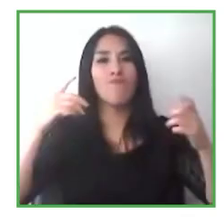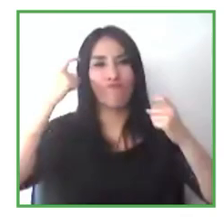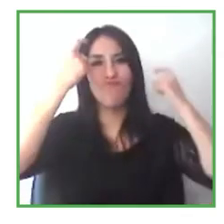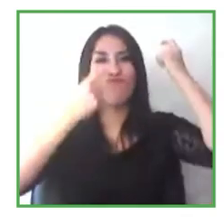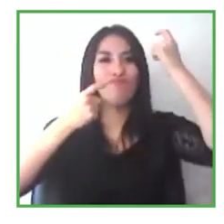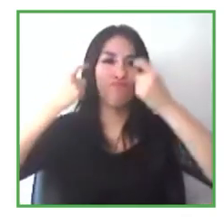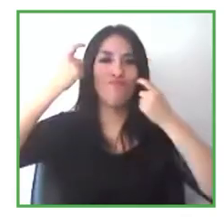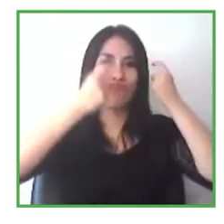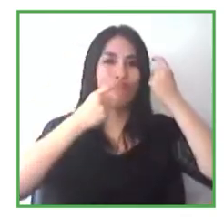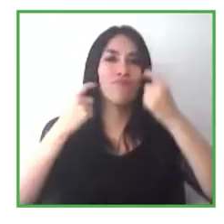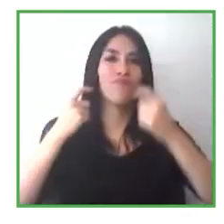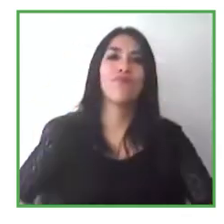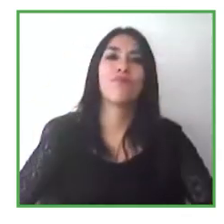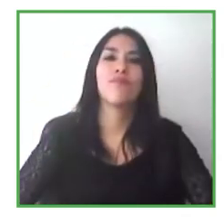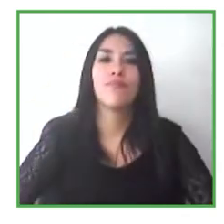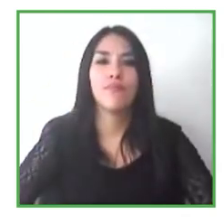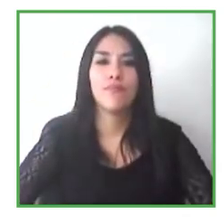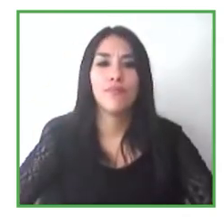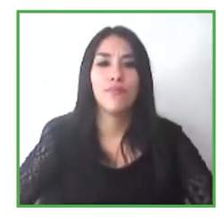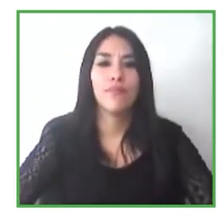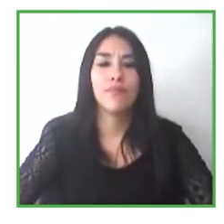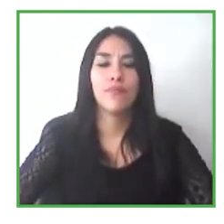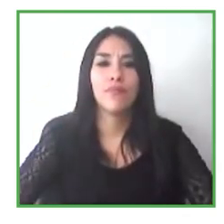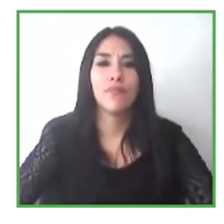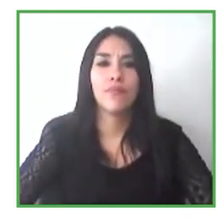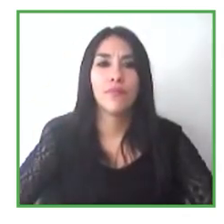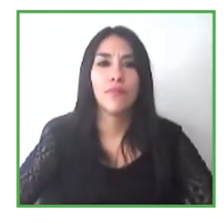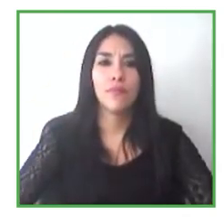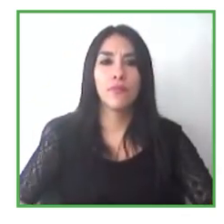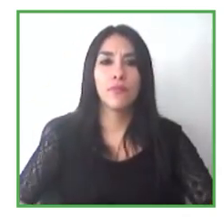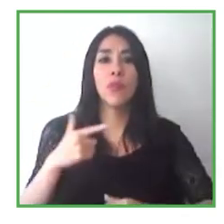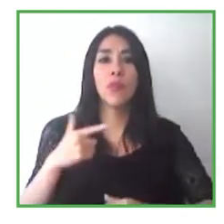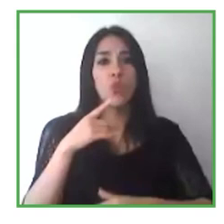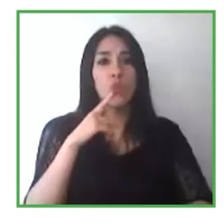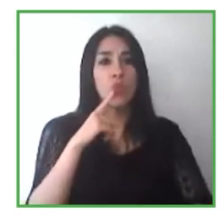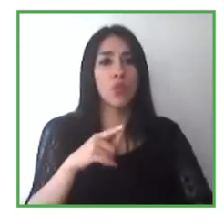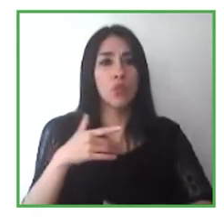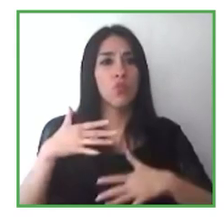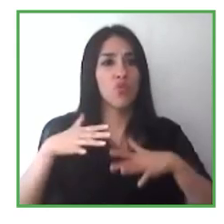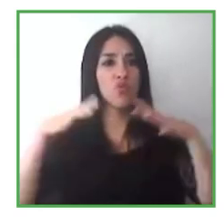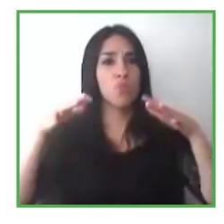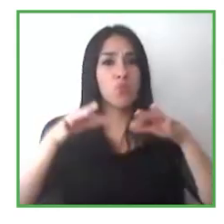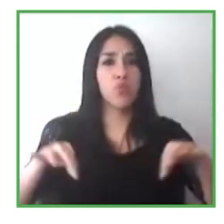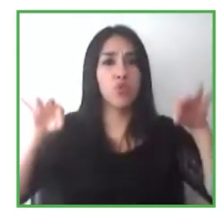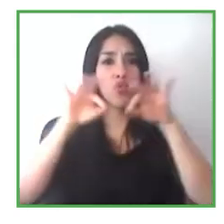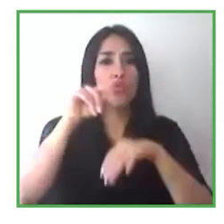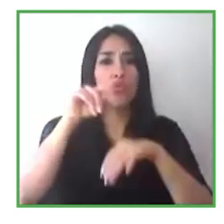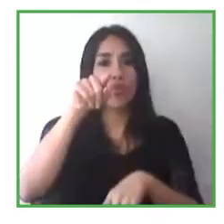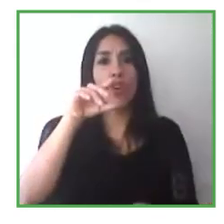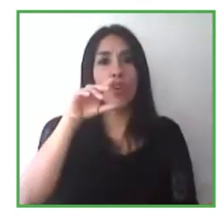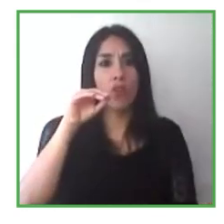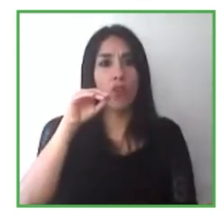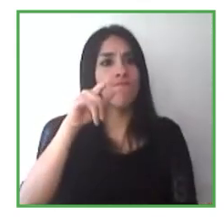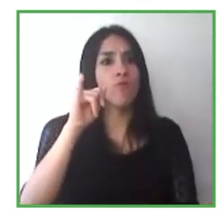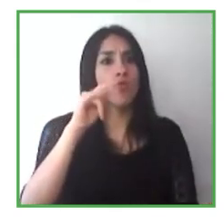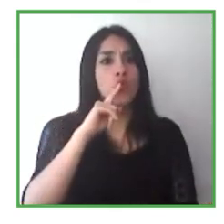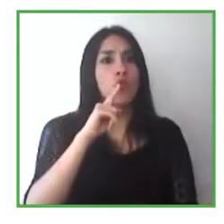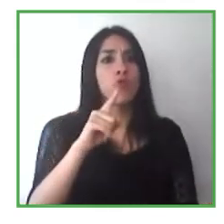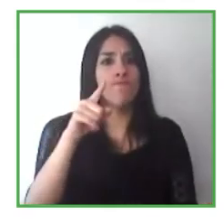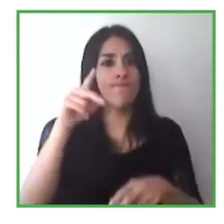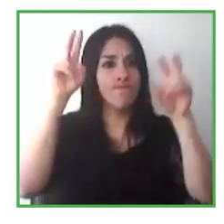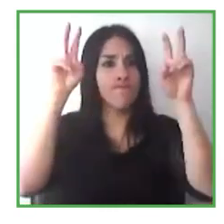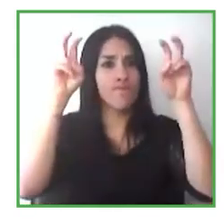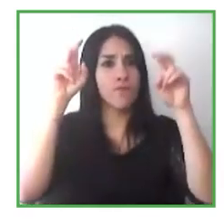punto, o sea, Yves habló un poco al respecto, no es un modelo de